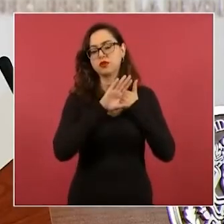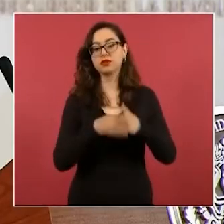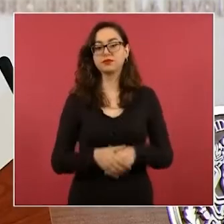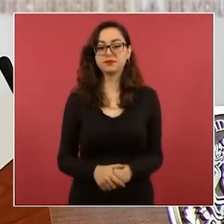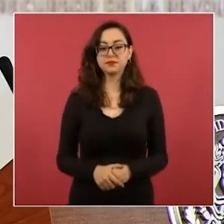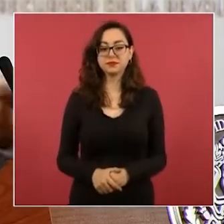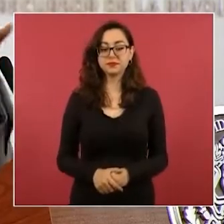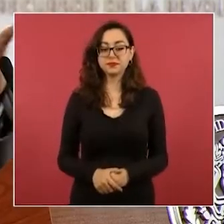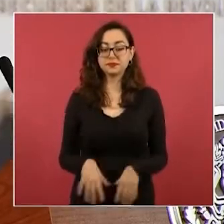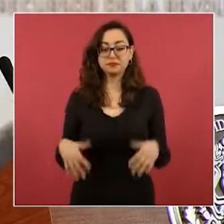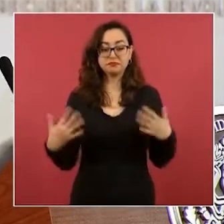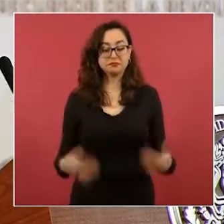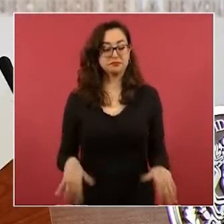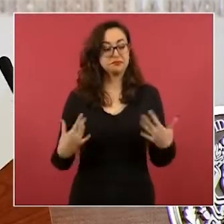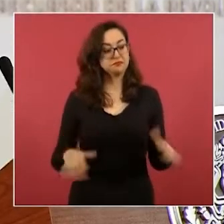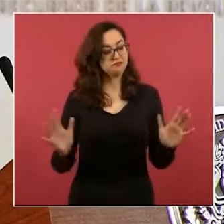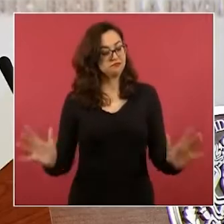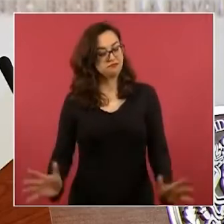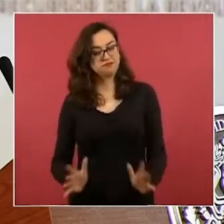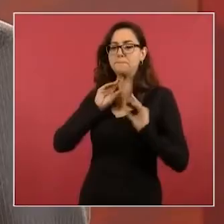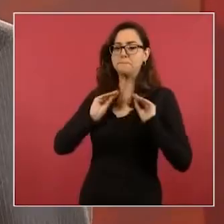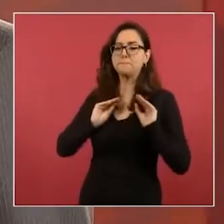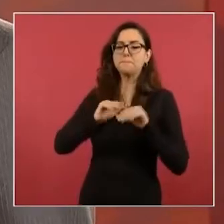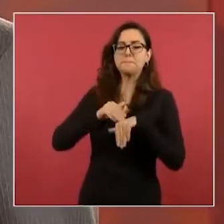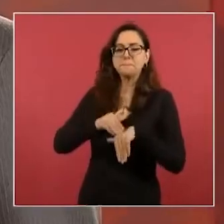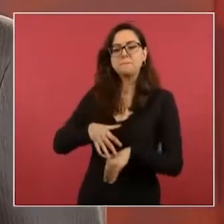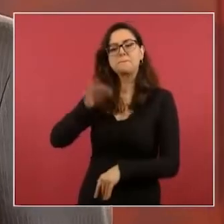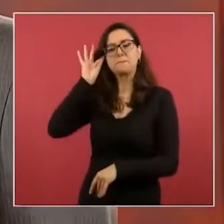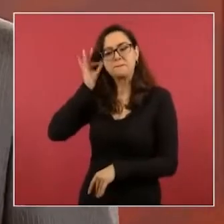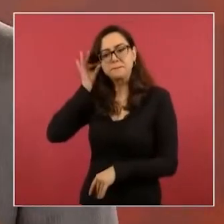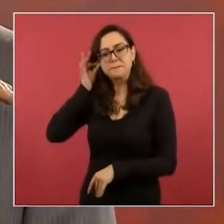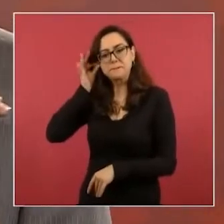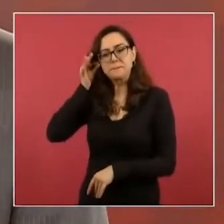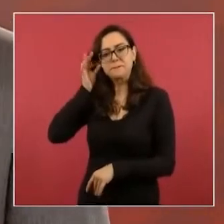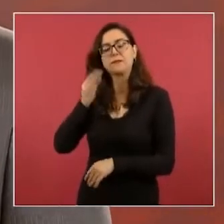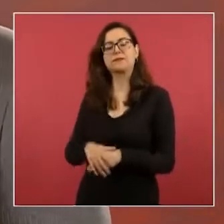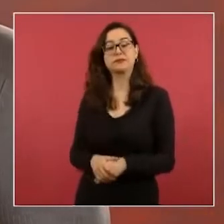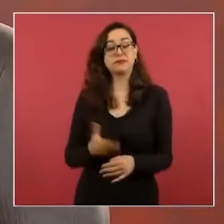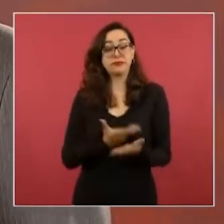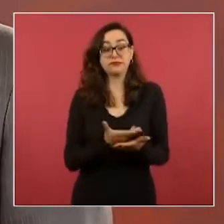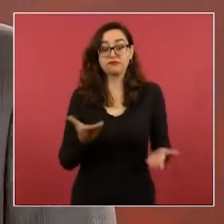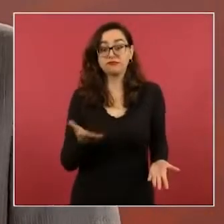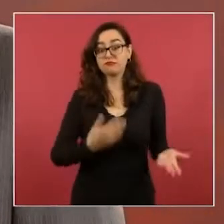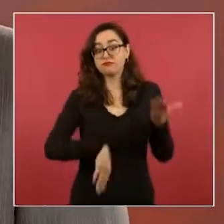Algo nunca visto, ahora están desatados